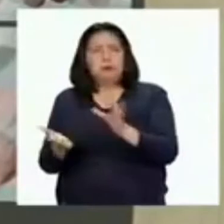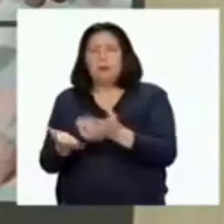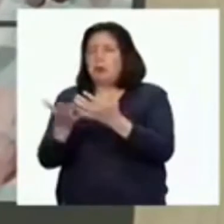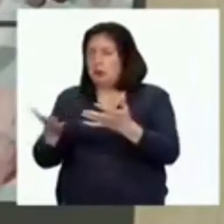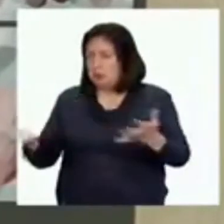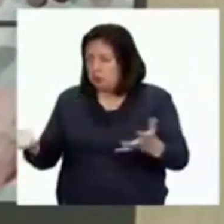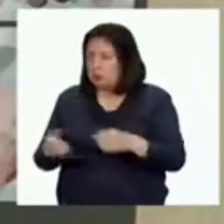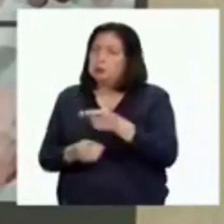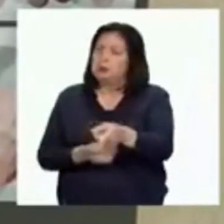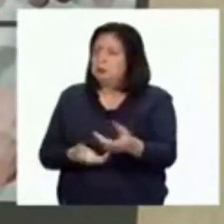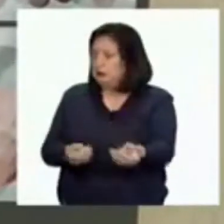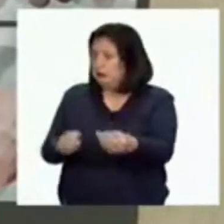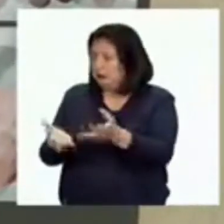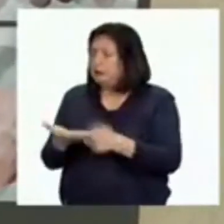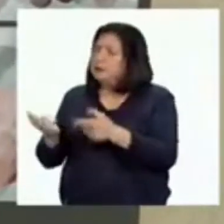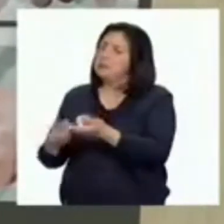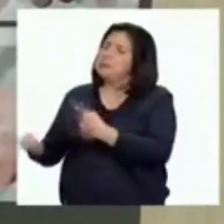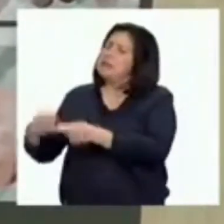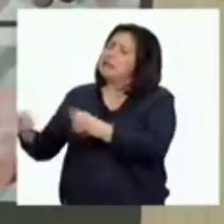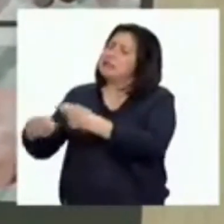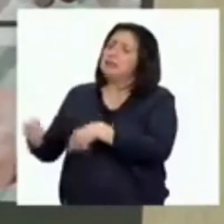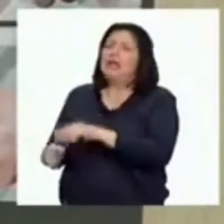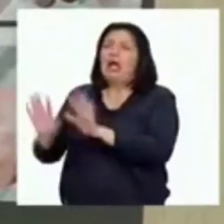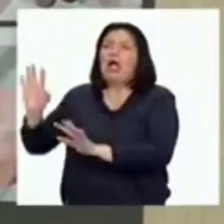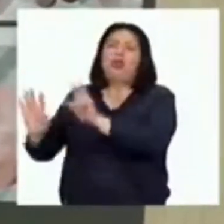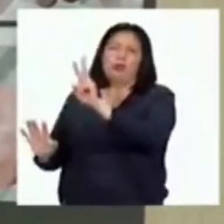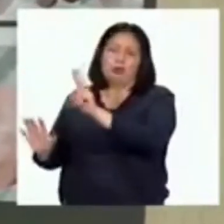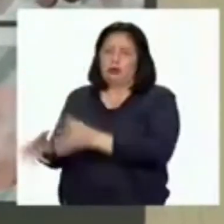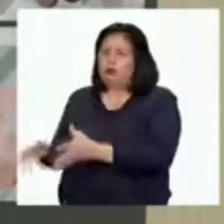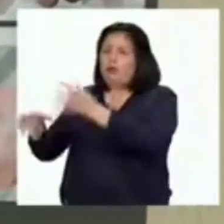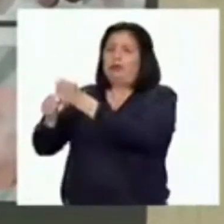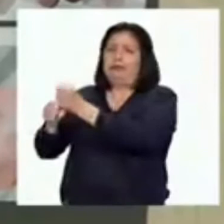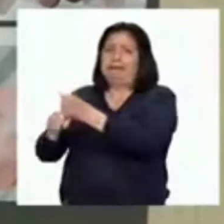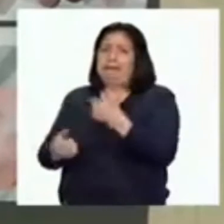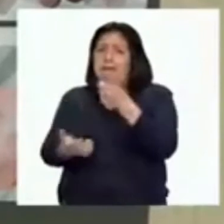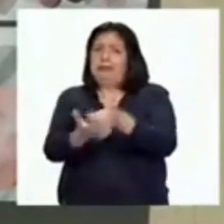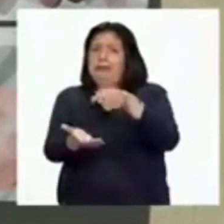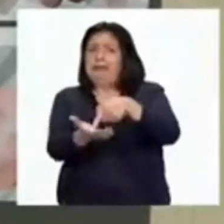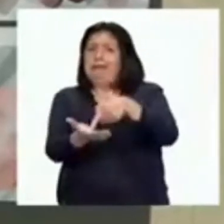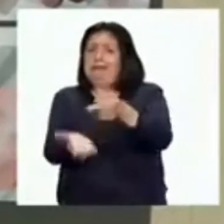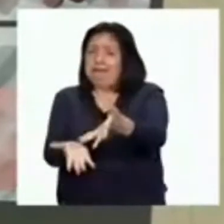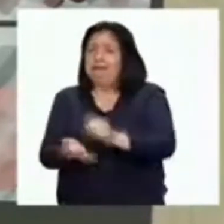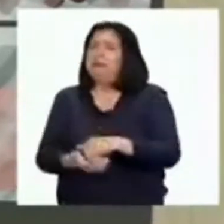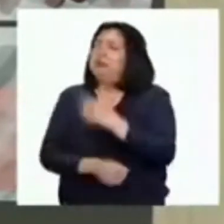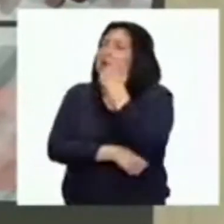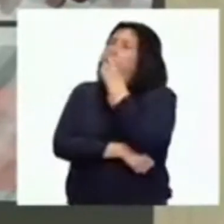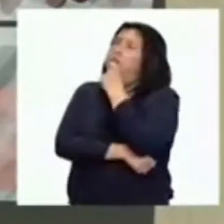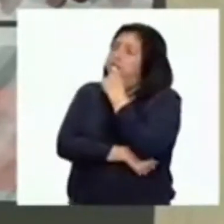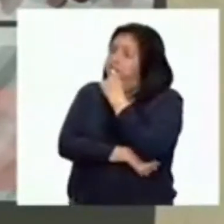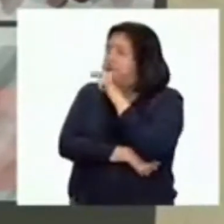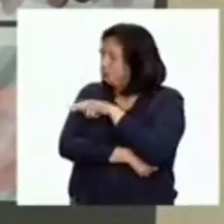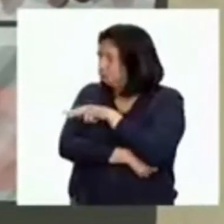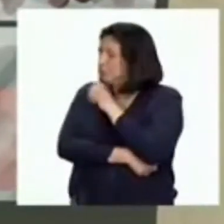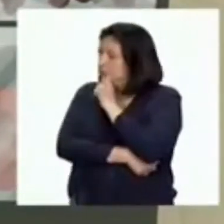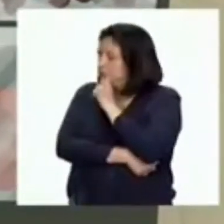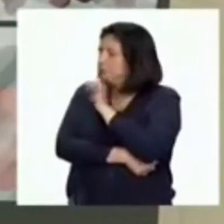ingredientes y ella vendería al menos 12 juanes para cancelar la deuda. Don Melchor vio que